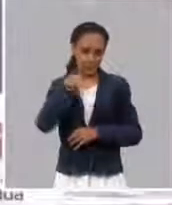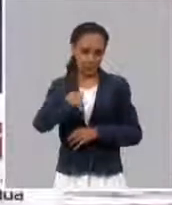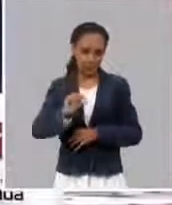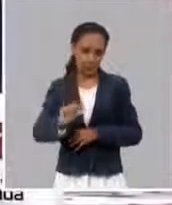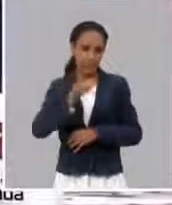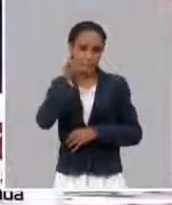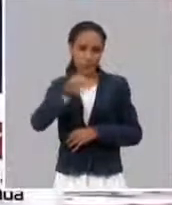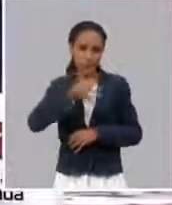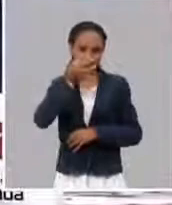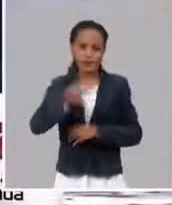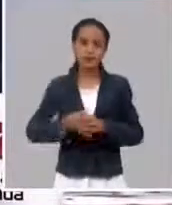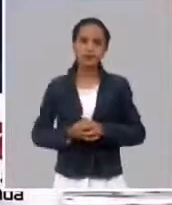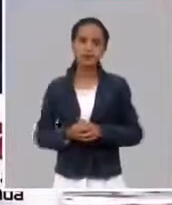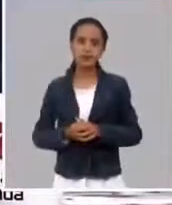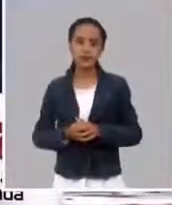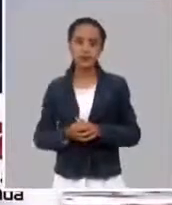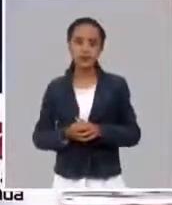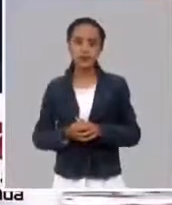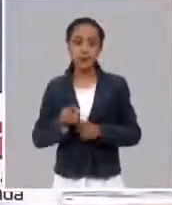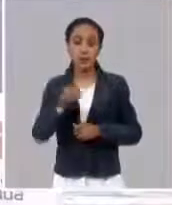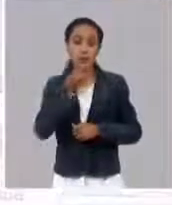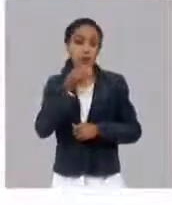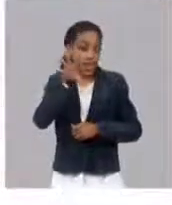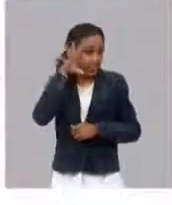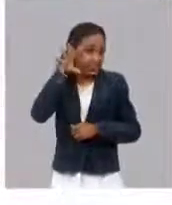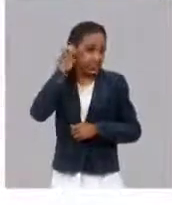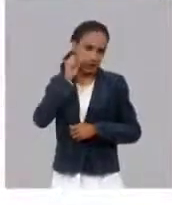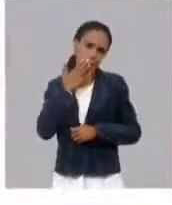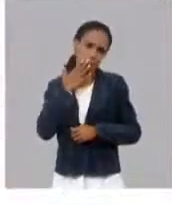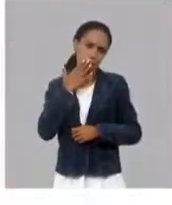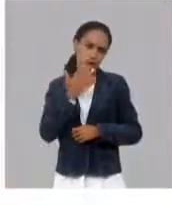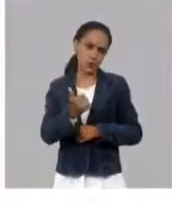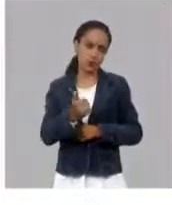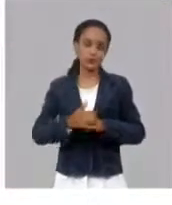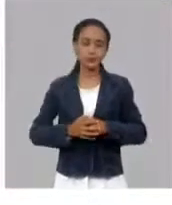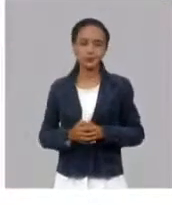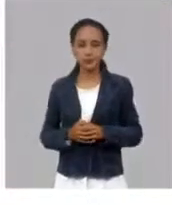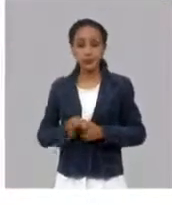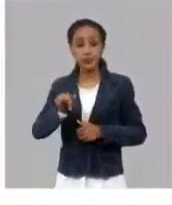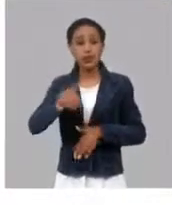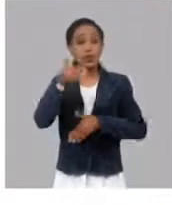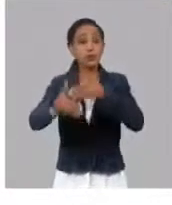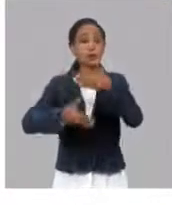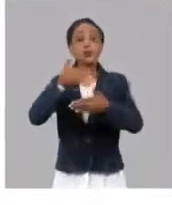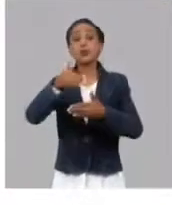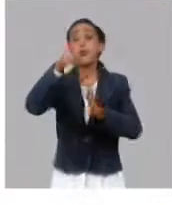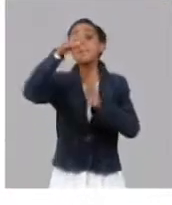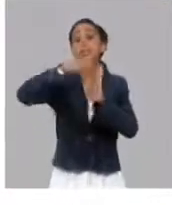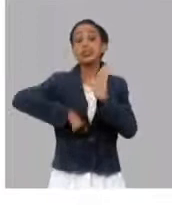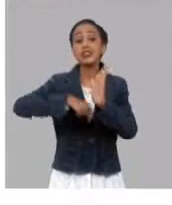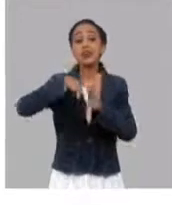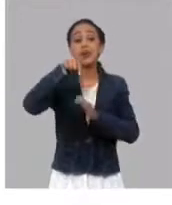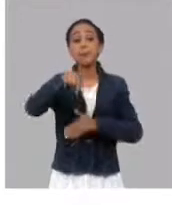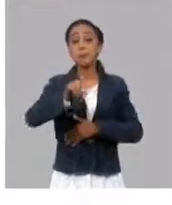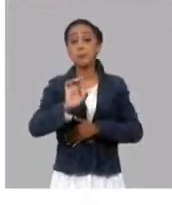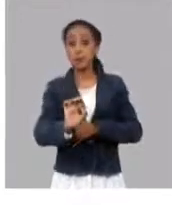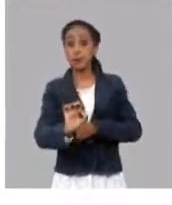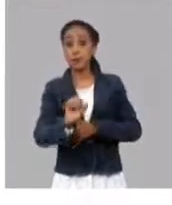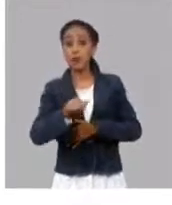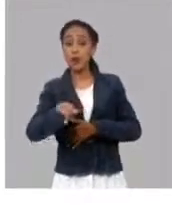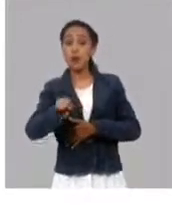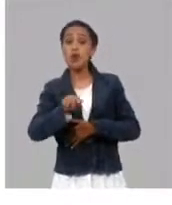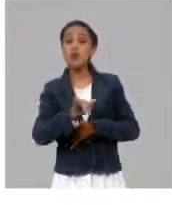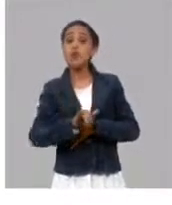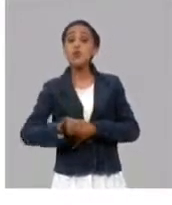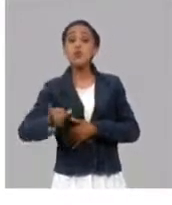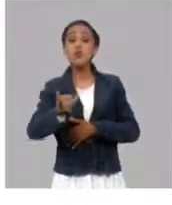anterior gráfica, para que se pueda comprender perfectamente. En este proceso de matrícula y vinculación a las